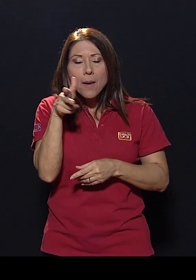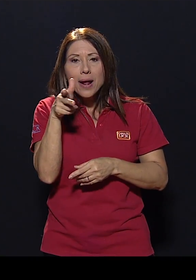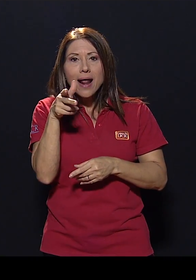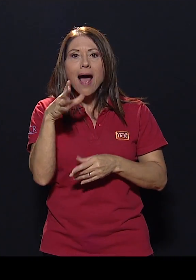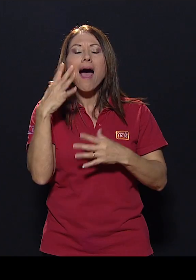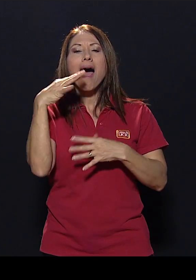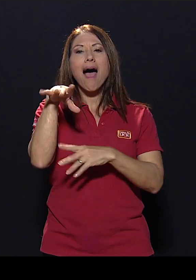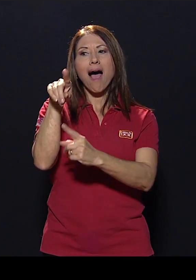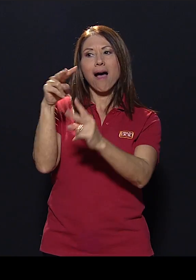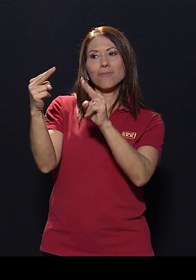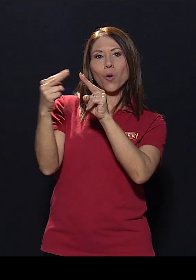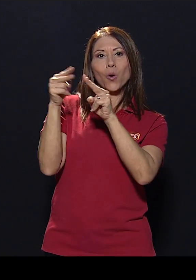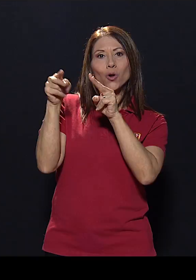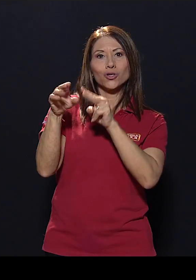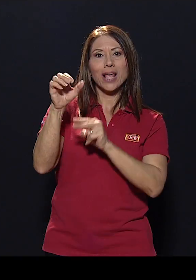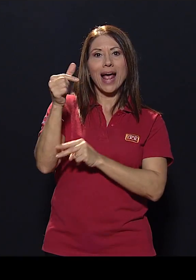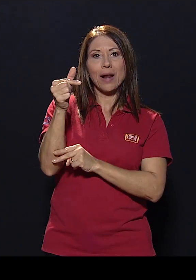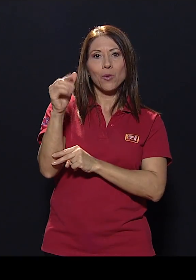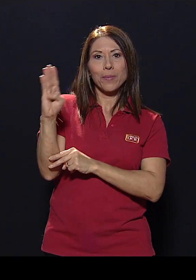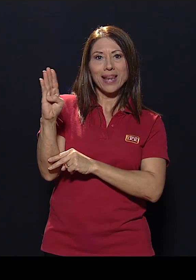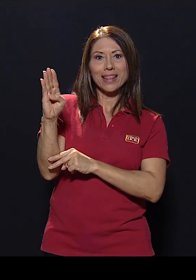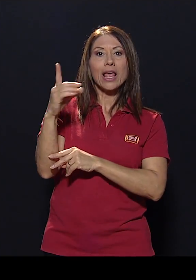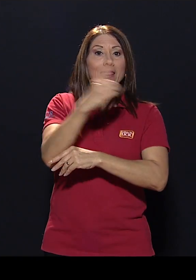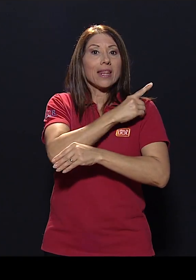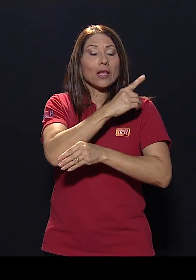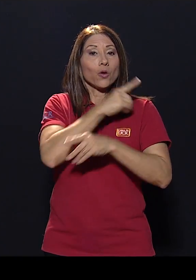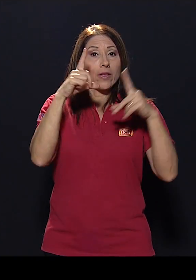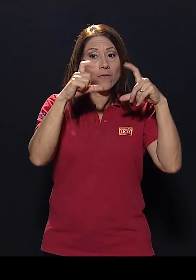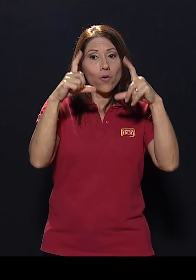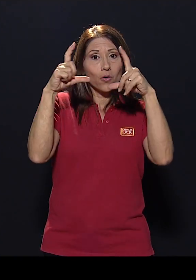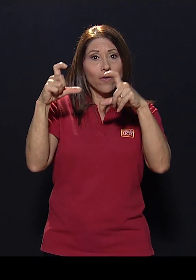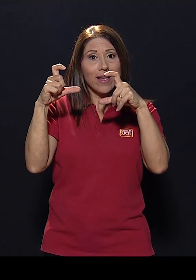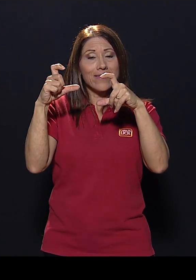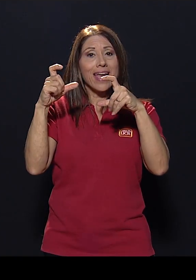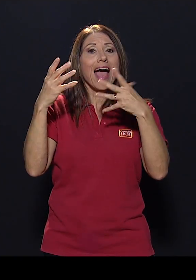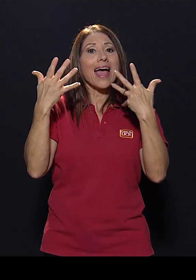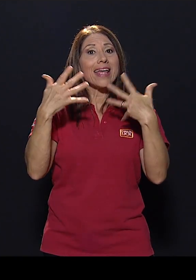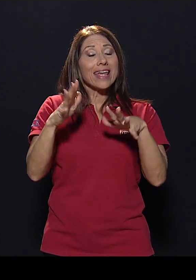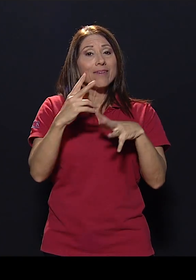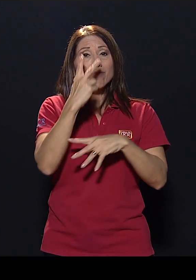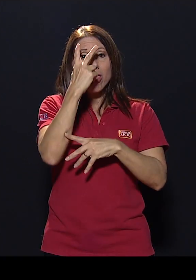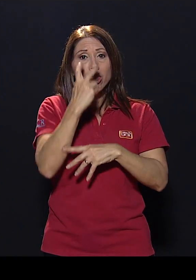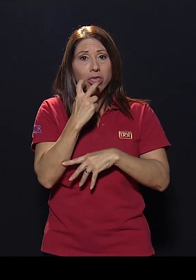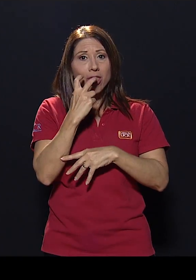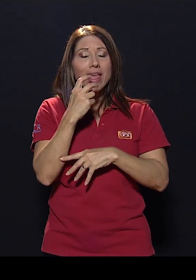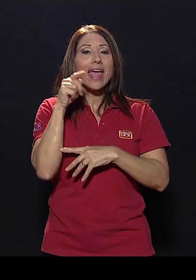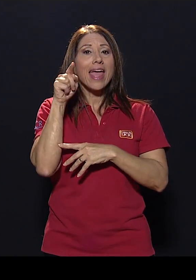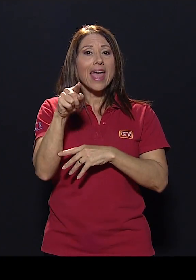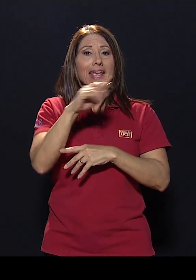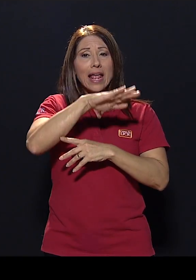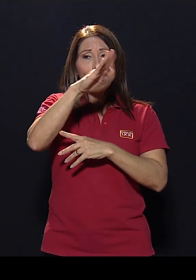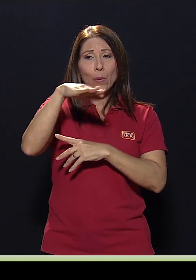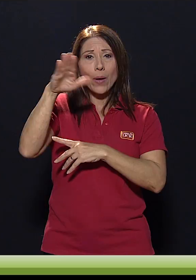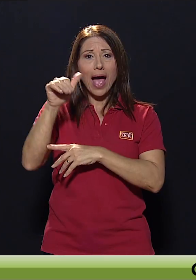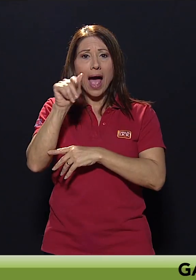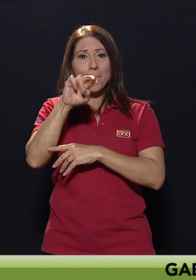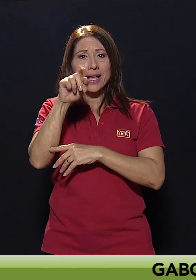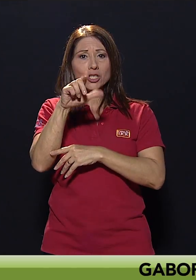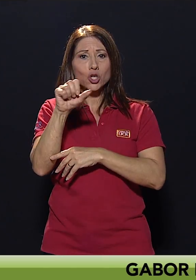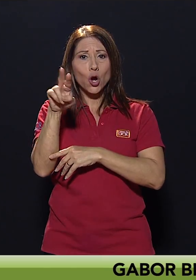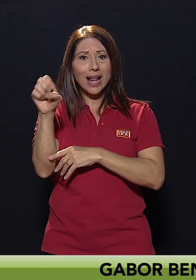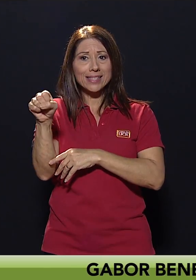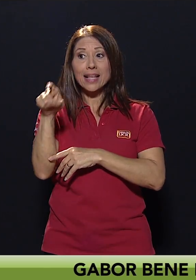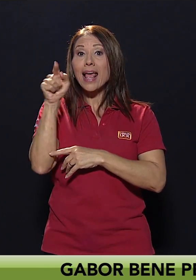un director de fotografía que perdió la vista filmando en el Amazonas. Gabor no solo posee equipo de